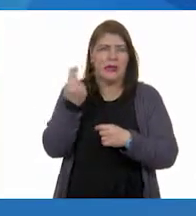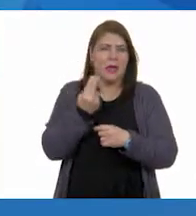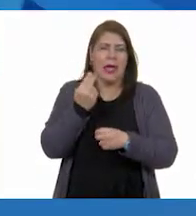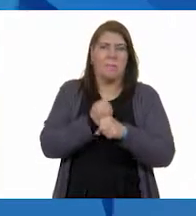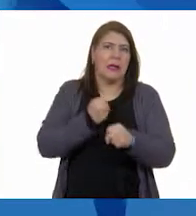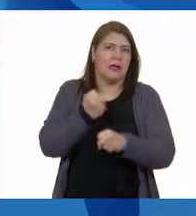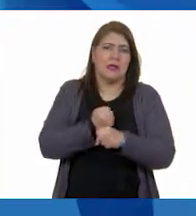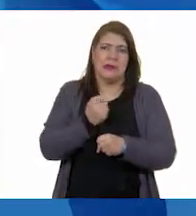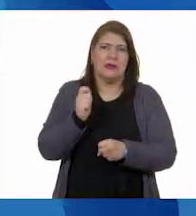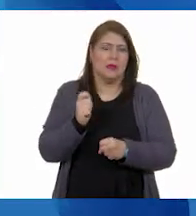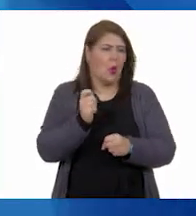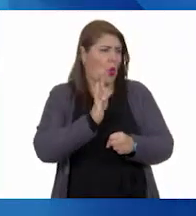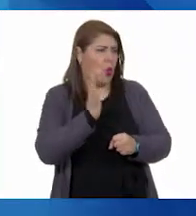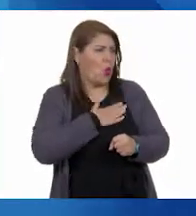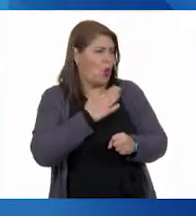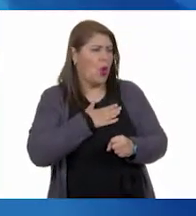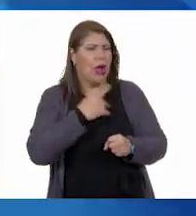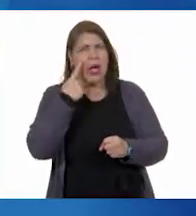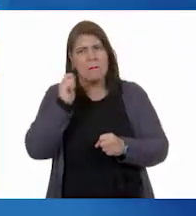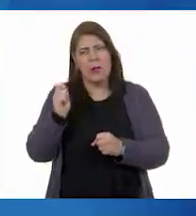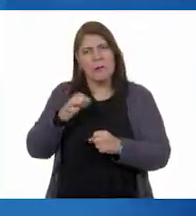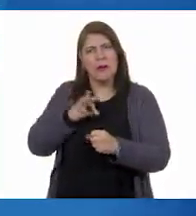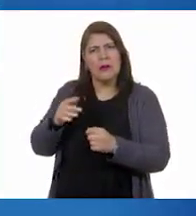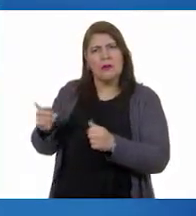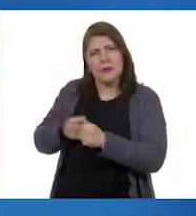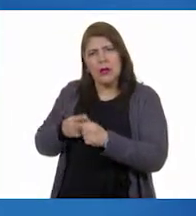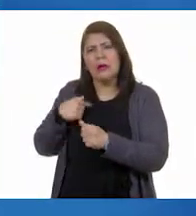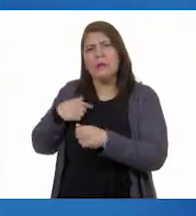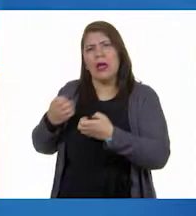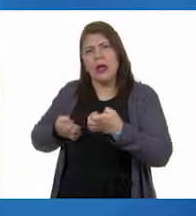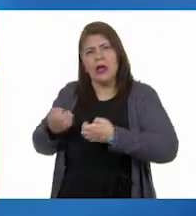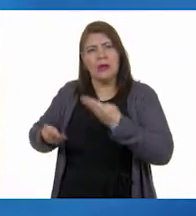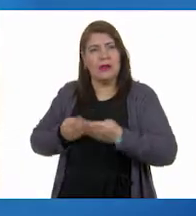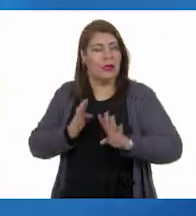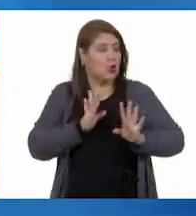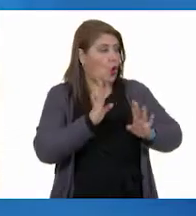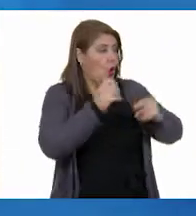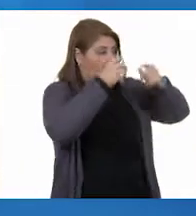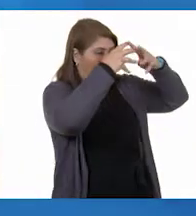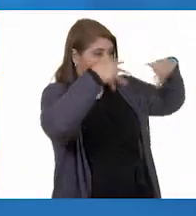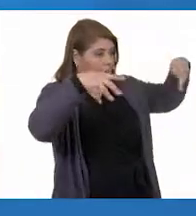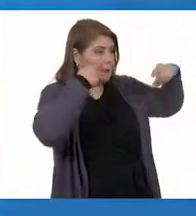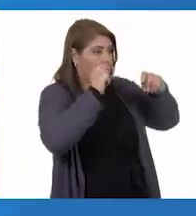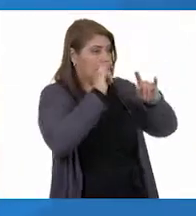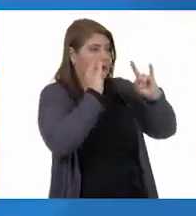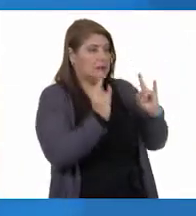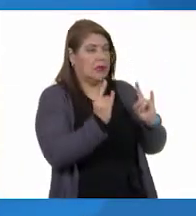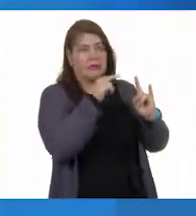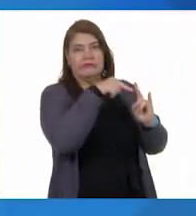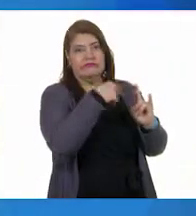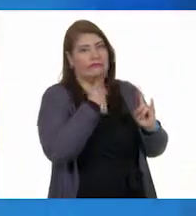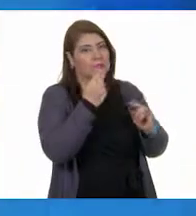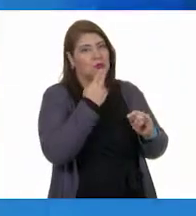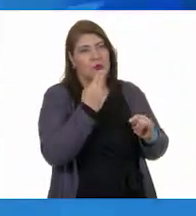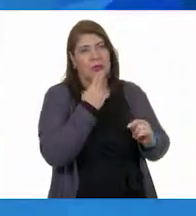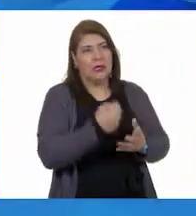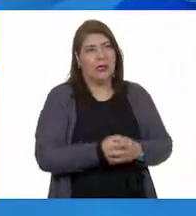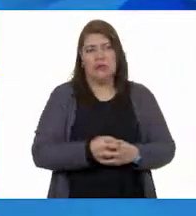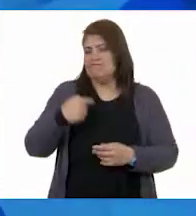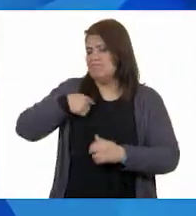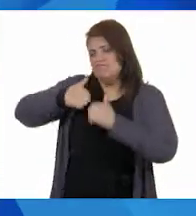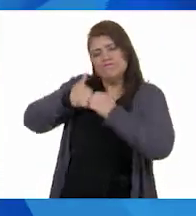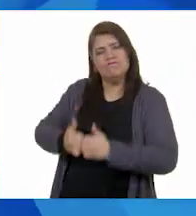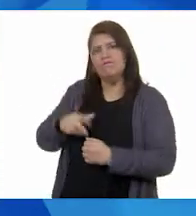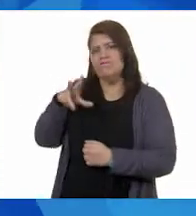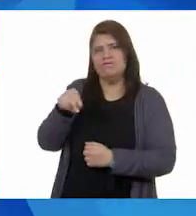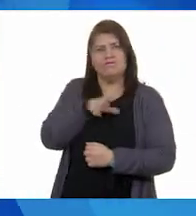practicar. Nosotras llegamos primero, así es que vamos a ensayar. Aquí está puesta la red, así que nosotras la vamos a usar. Pues de aquí